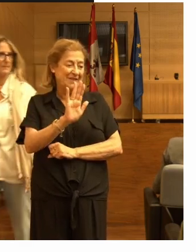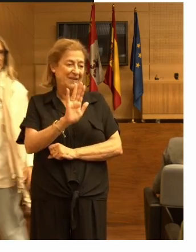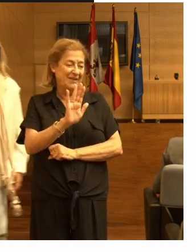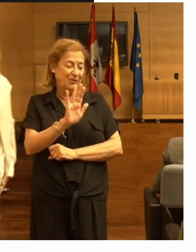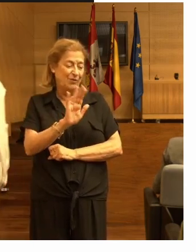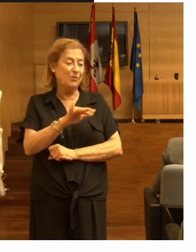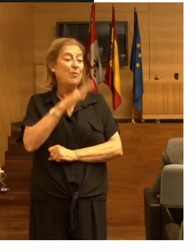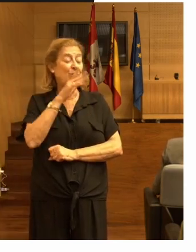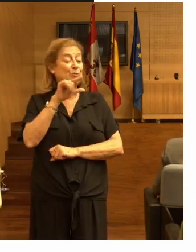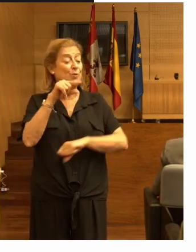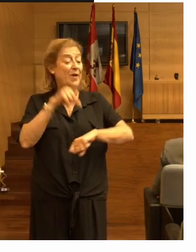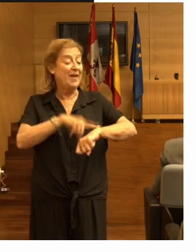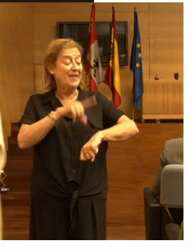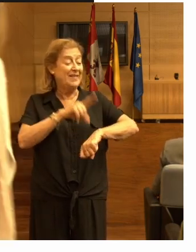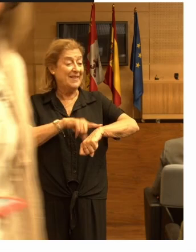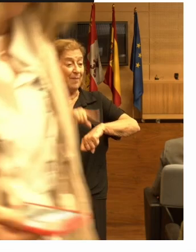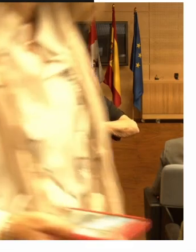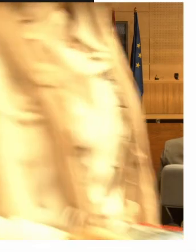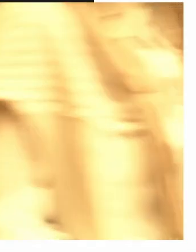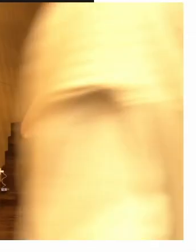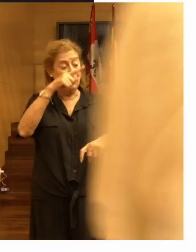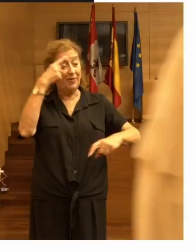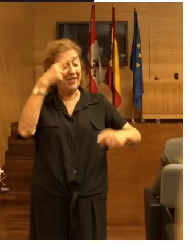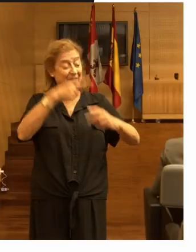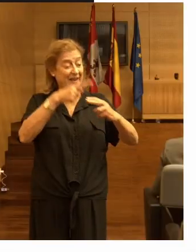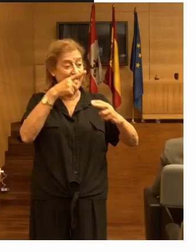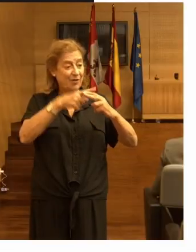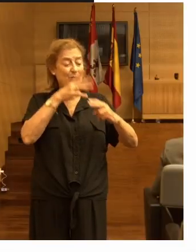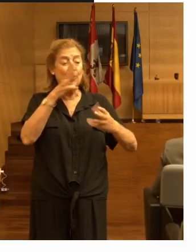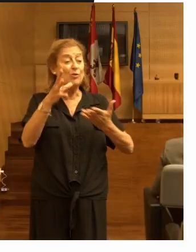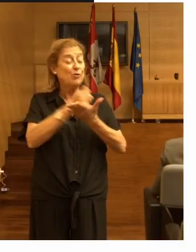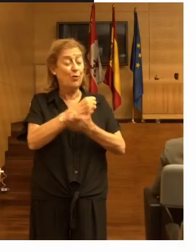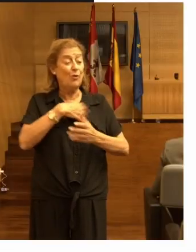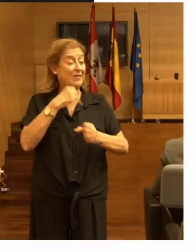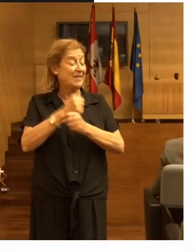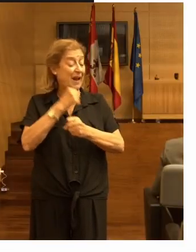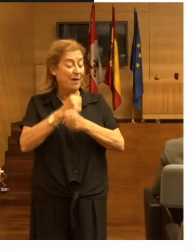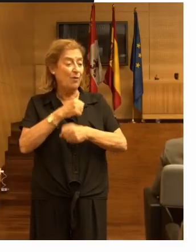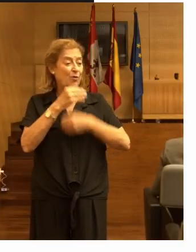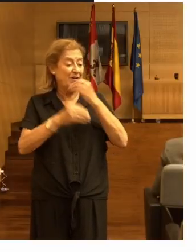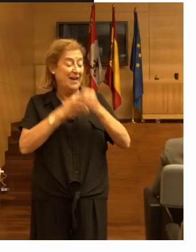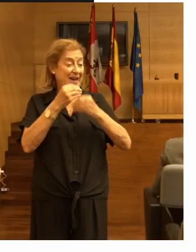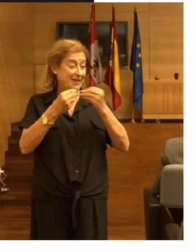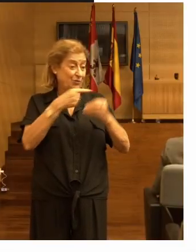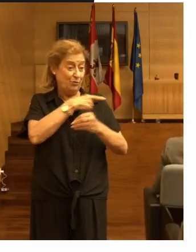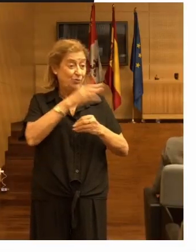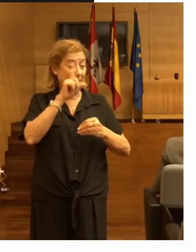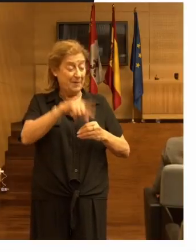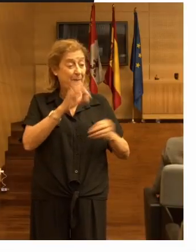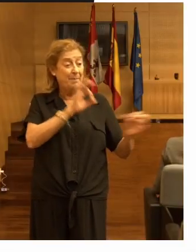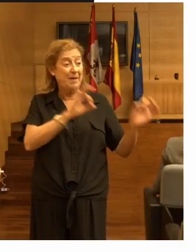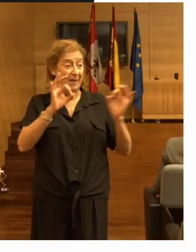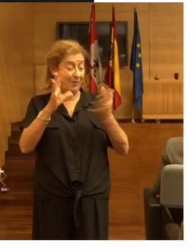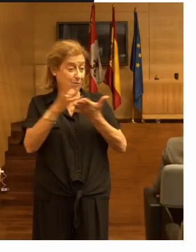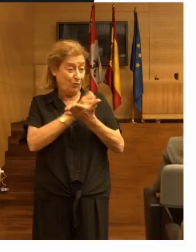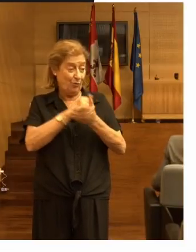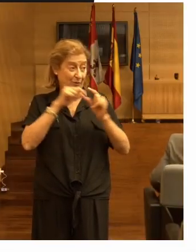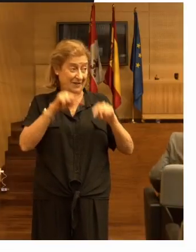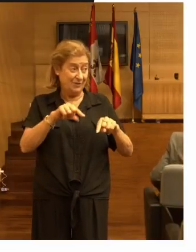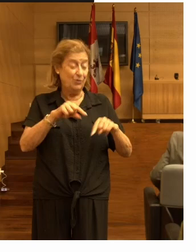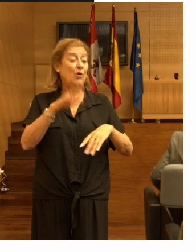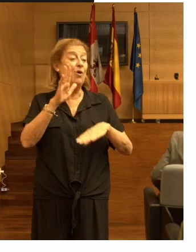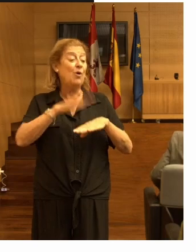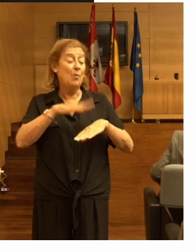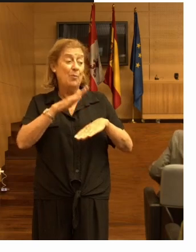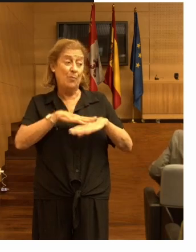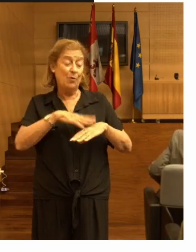por su tiempo por su dedicación por todo el trabajo que hemos hecho que han hecho ellos también preparando todo esto porque